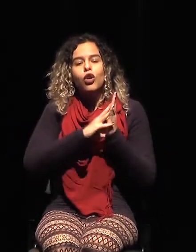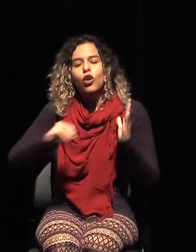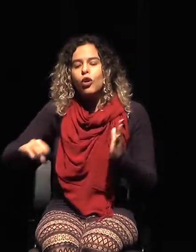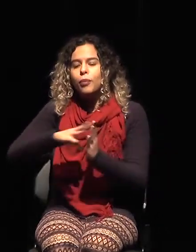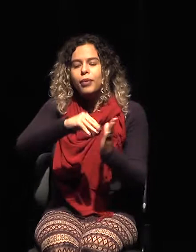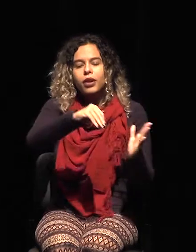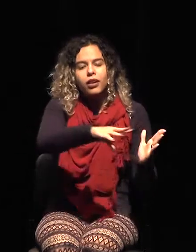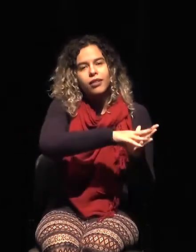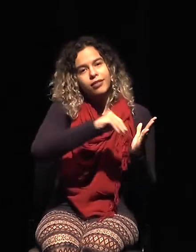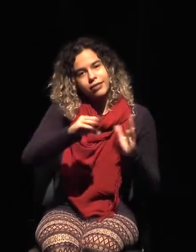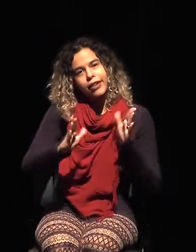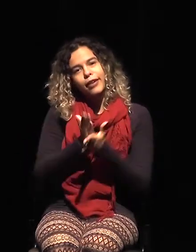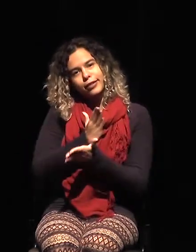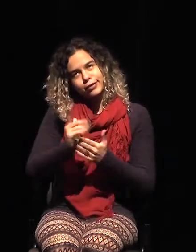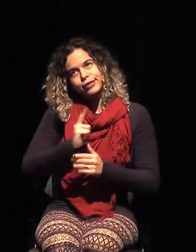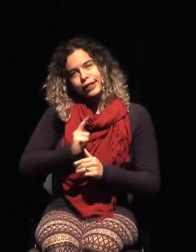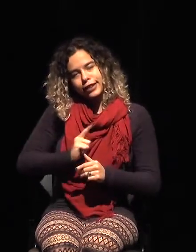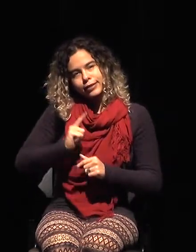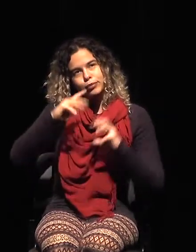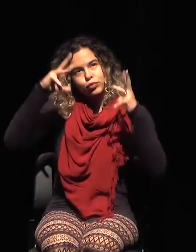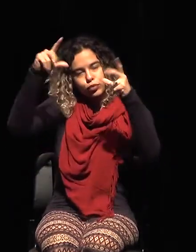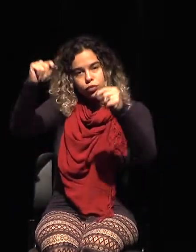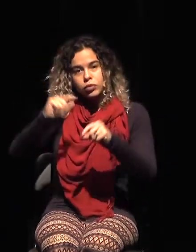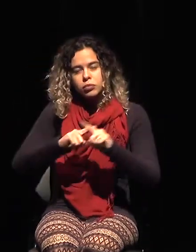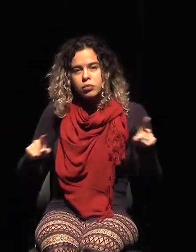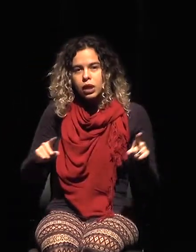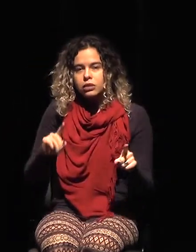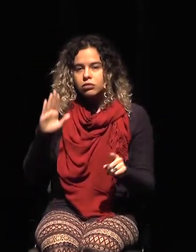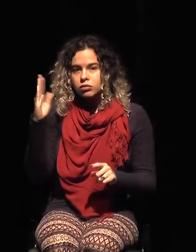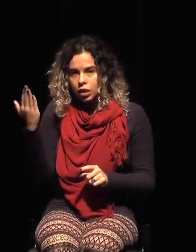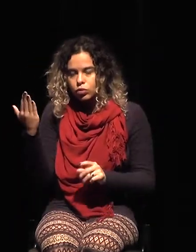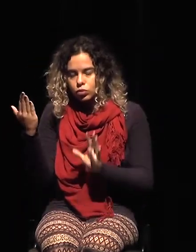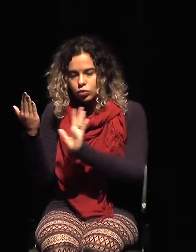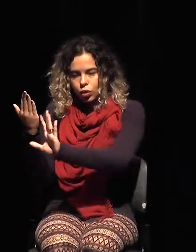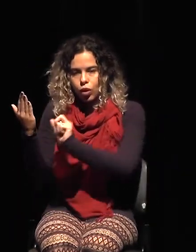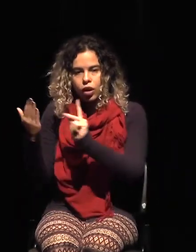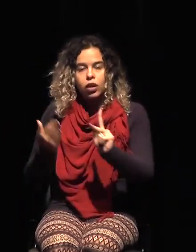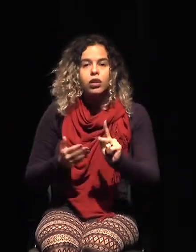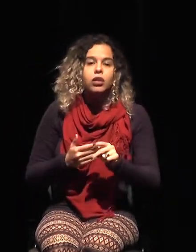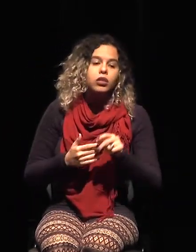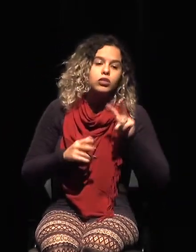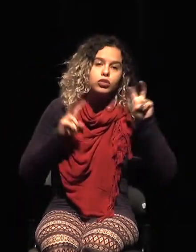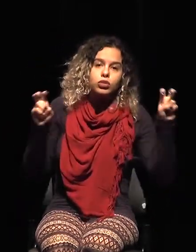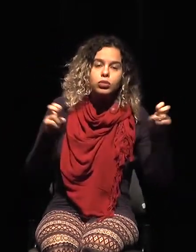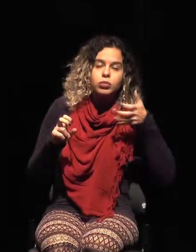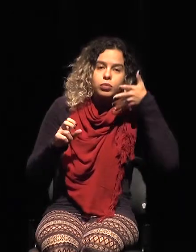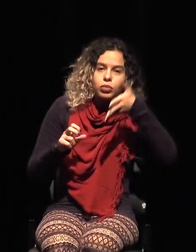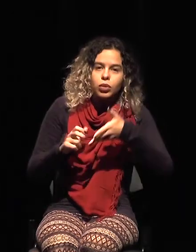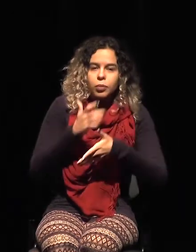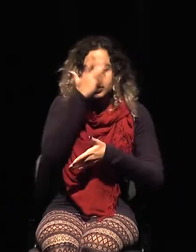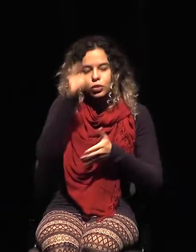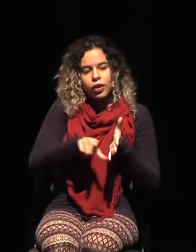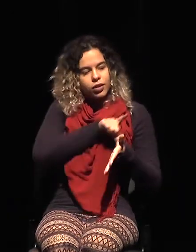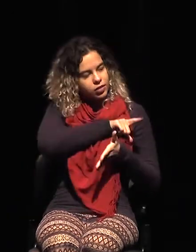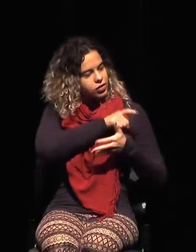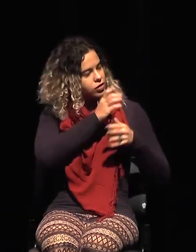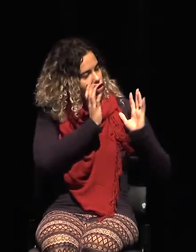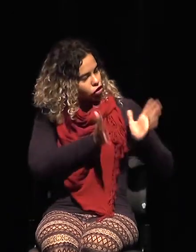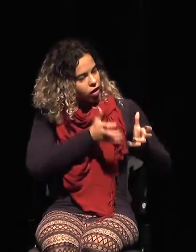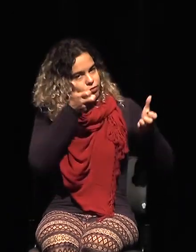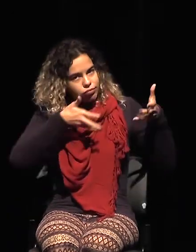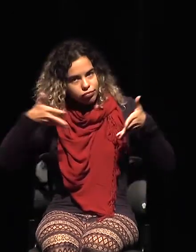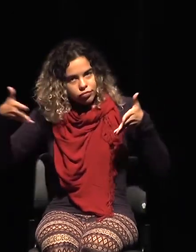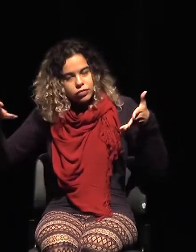mundo. Pero por si acaso, a propósito de la charla de los que me antecedieron, quiero enfatizar tres puntos. No